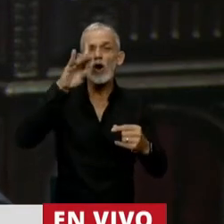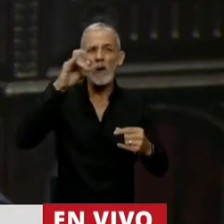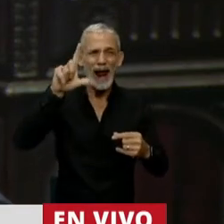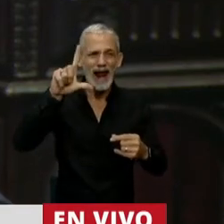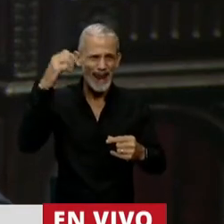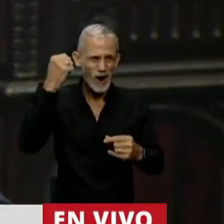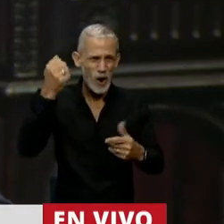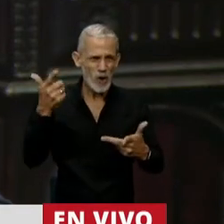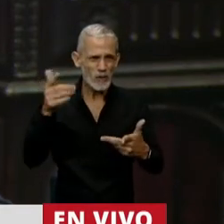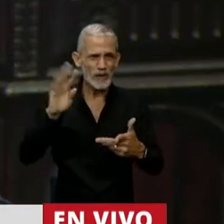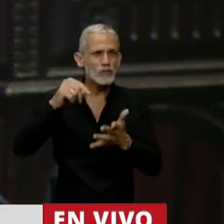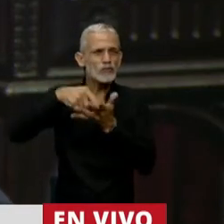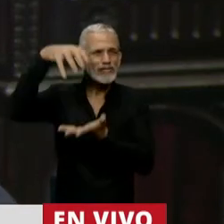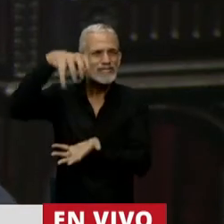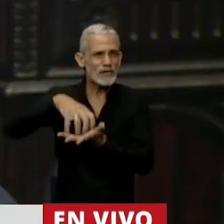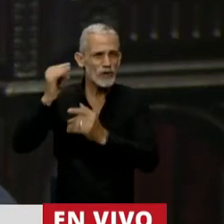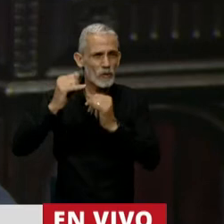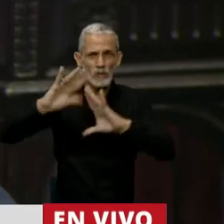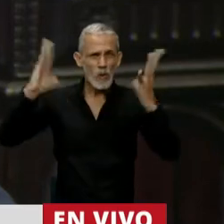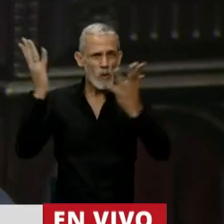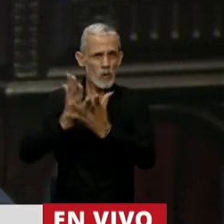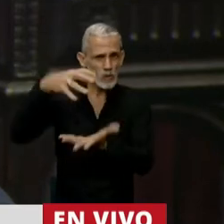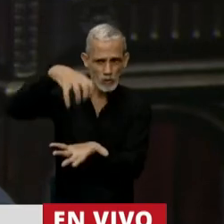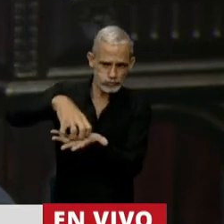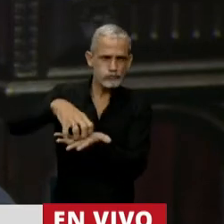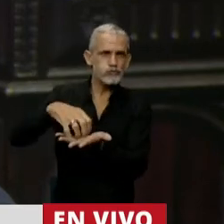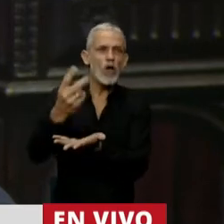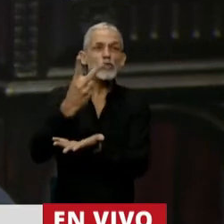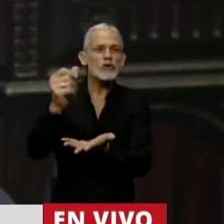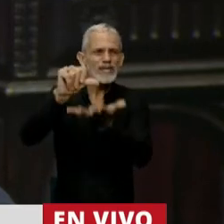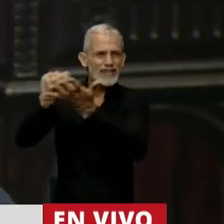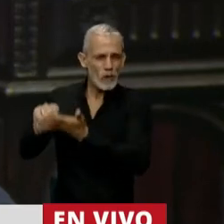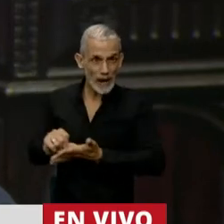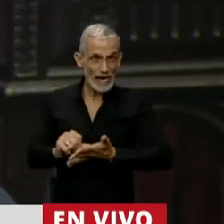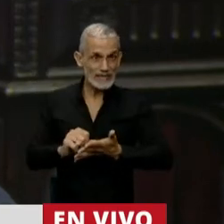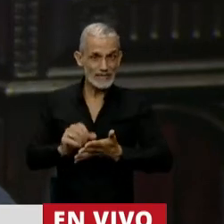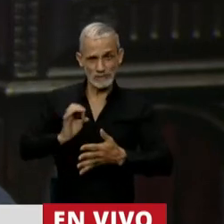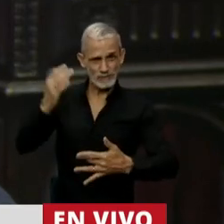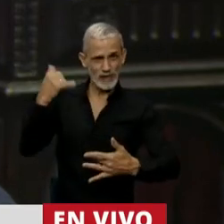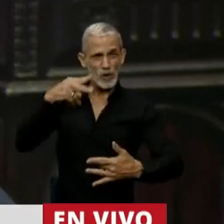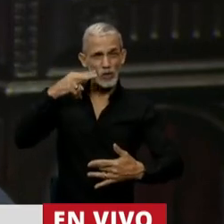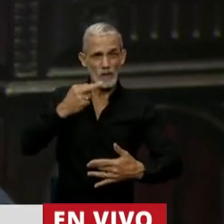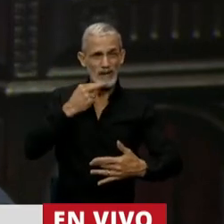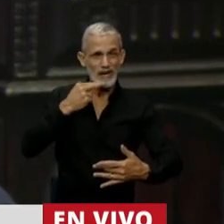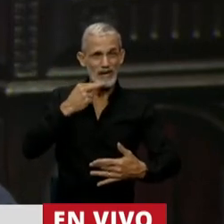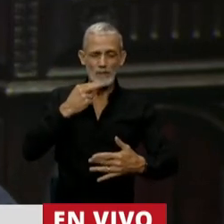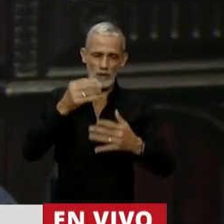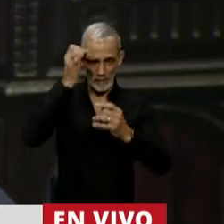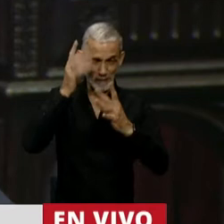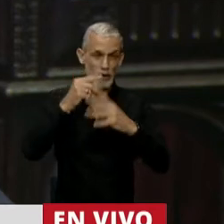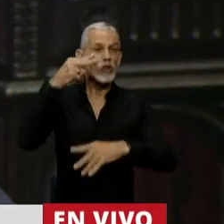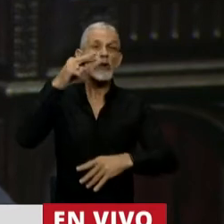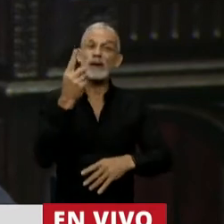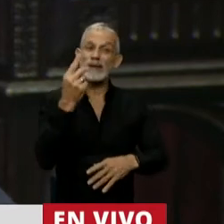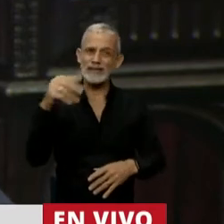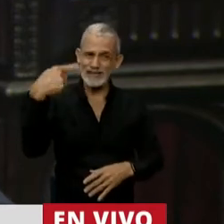un centro de información mundial, que en 200 países del mundo para el 2011, para el 2021, perdón,